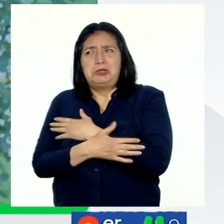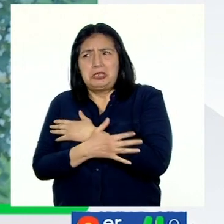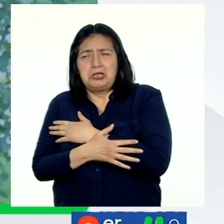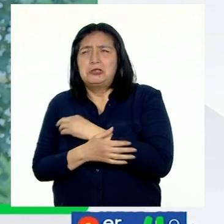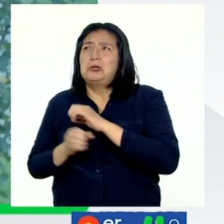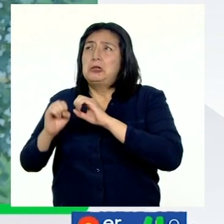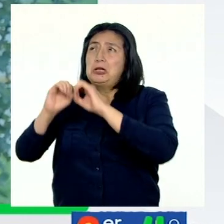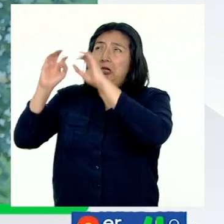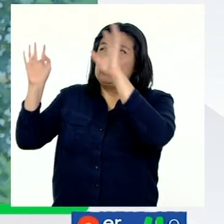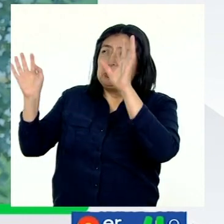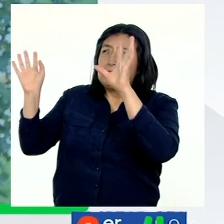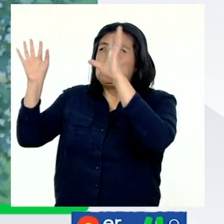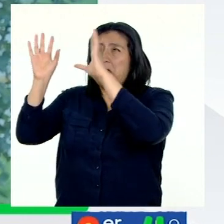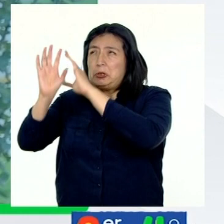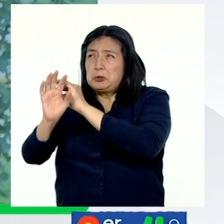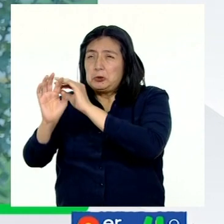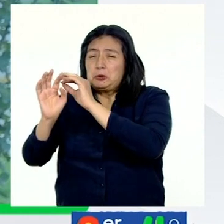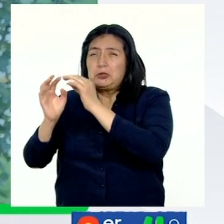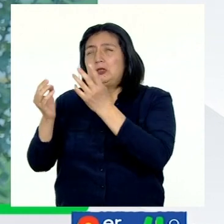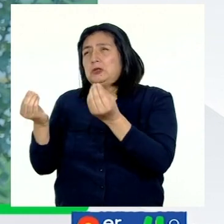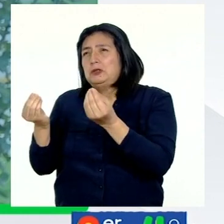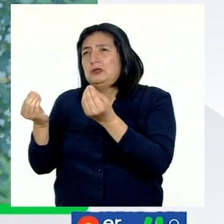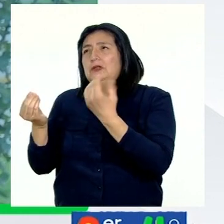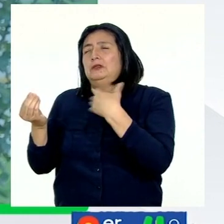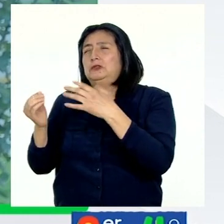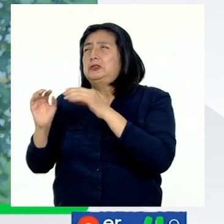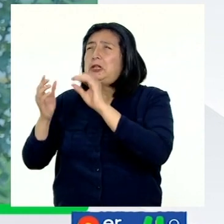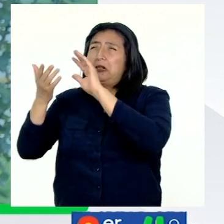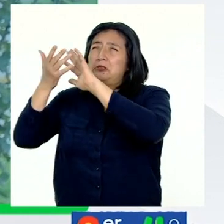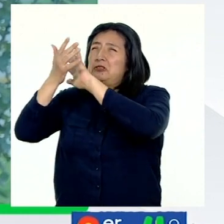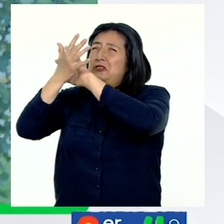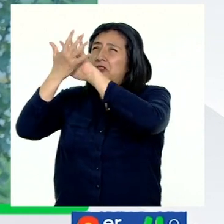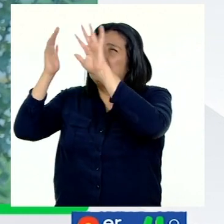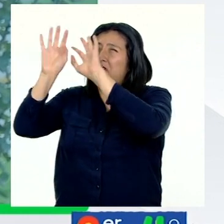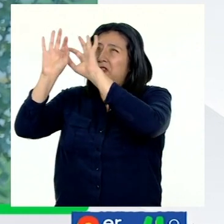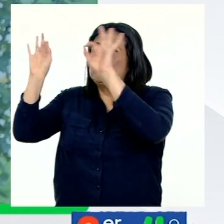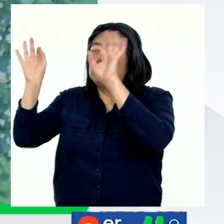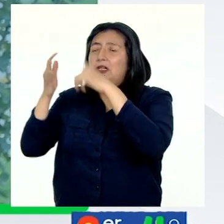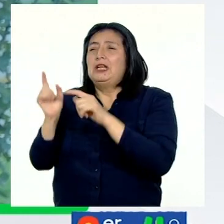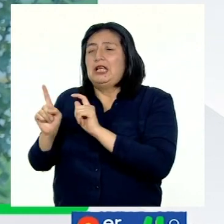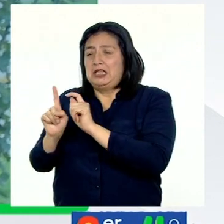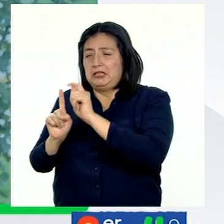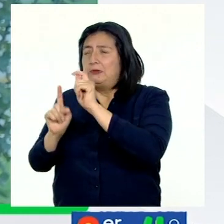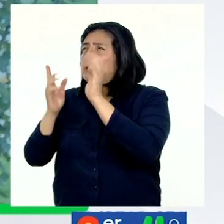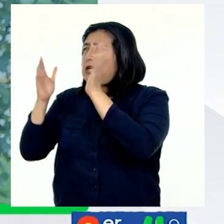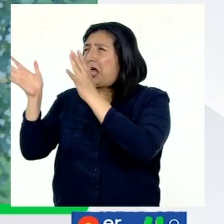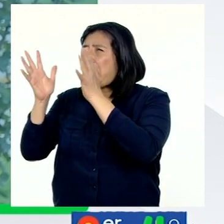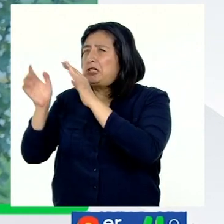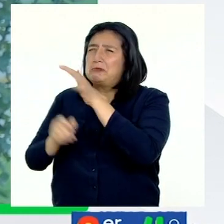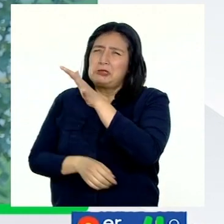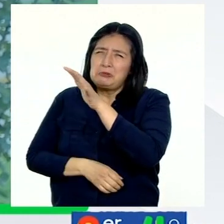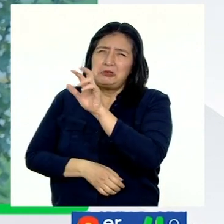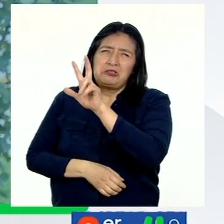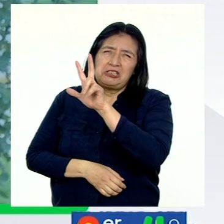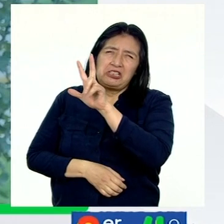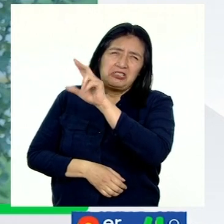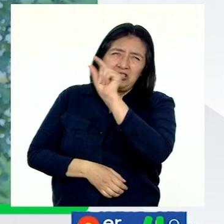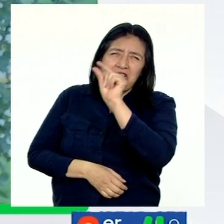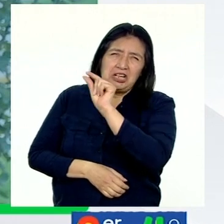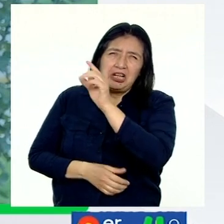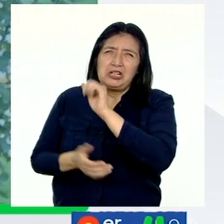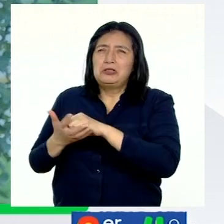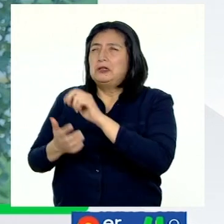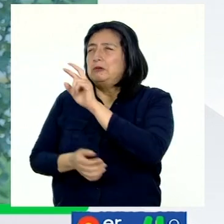los días y las noches son totalmente despejadas. Asimismo, la temperatura del aire oscila entre los 3 grados